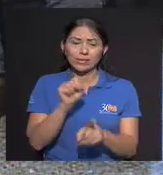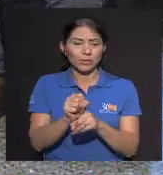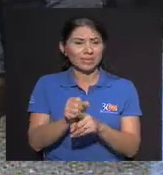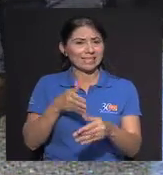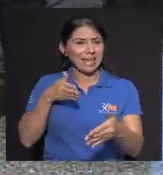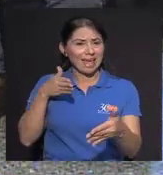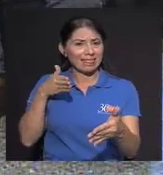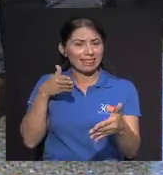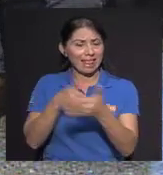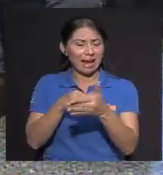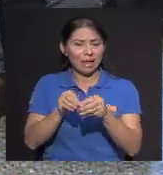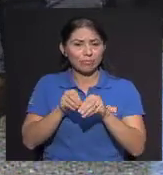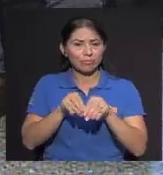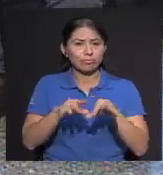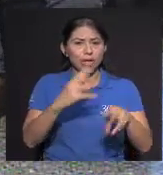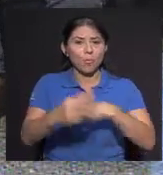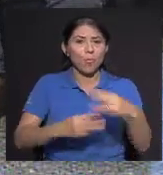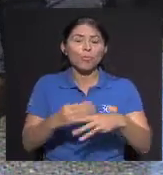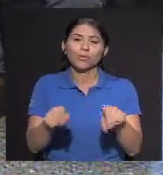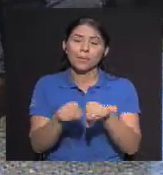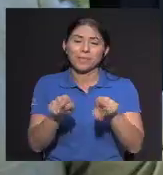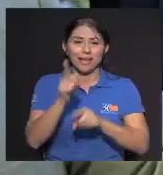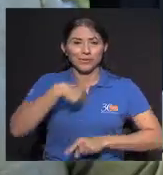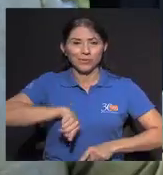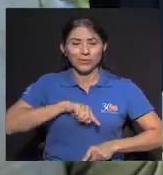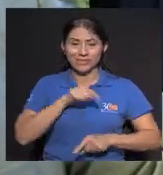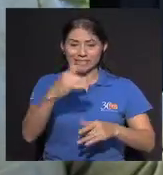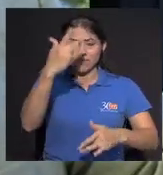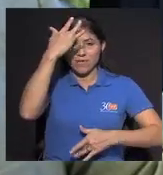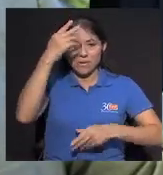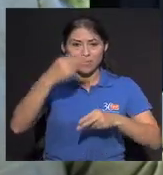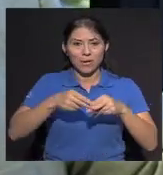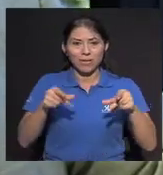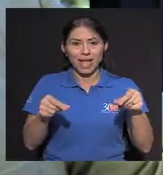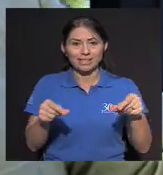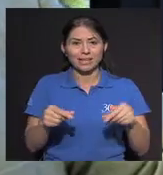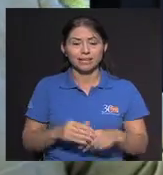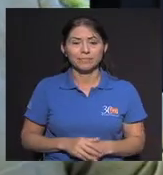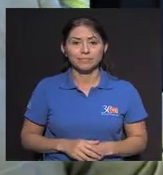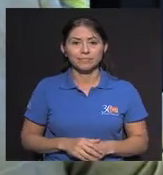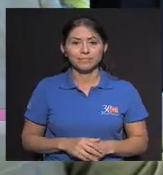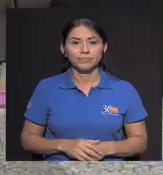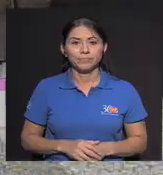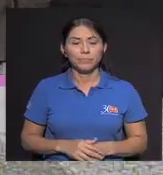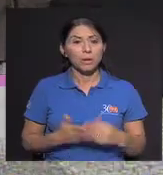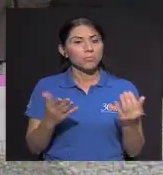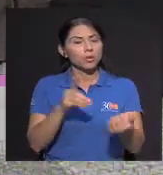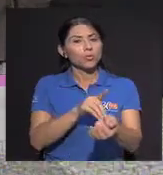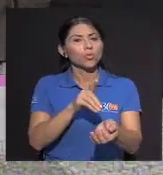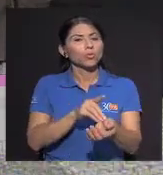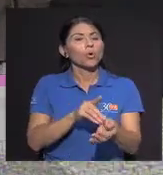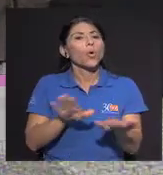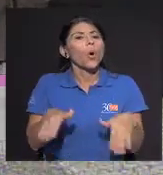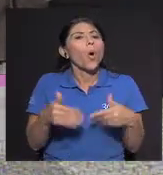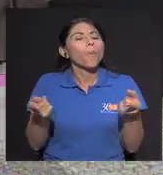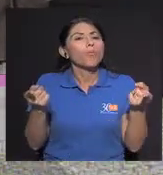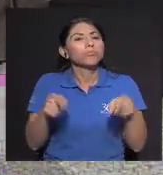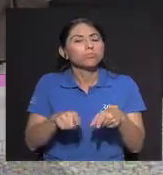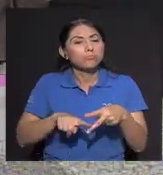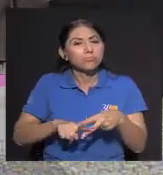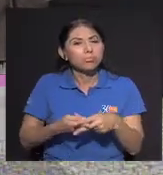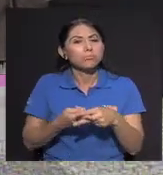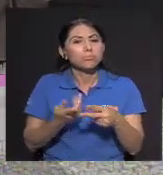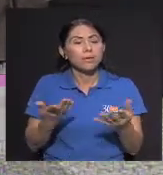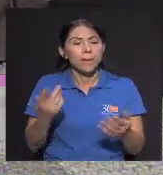flagelos que ataca al mundo Nos está atacando a nosotros Y es esta enfermedad denominada cáncer Ahora bien, doctor, ¿cómo se produce?